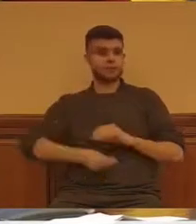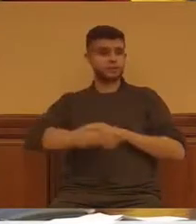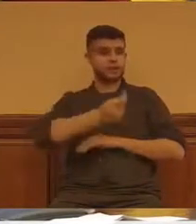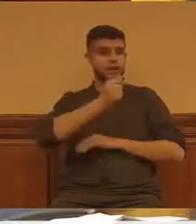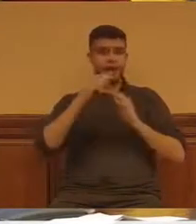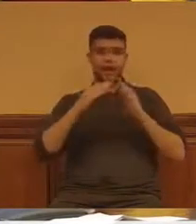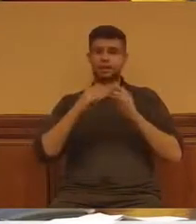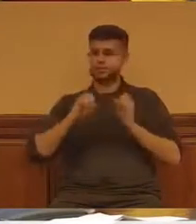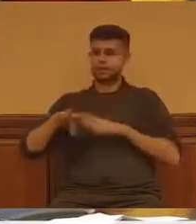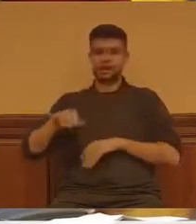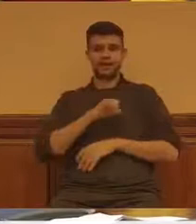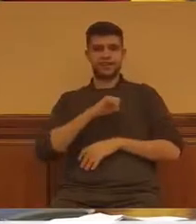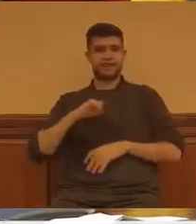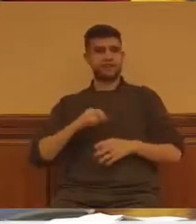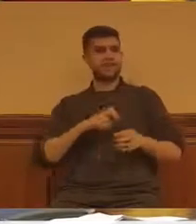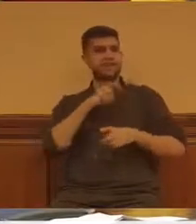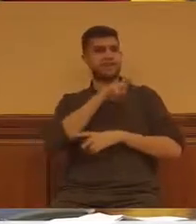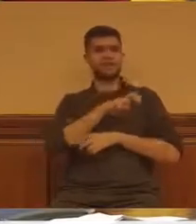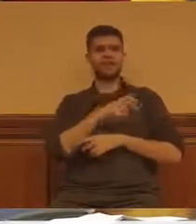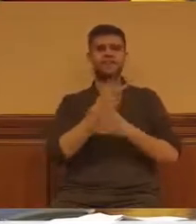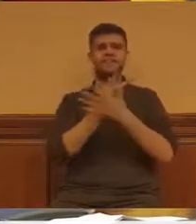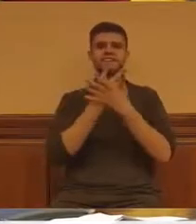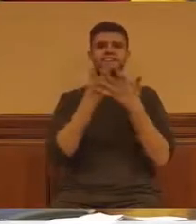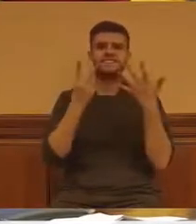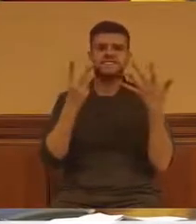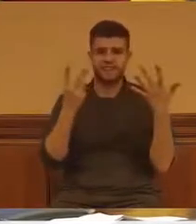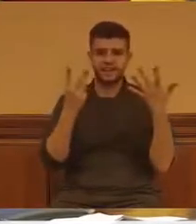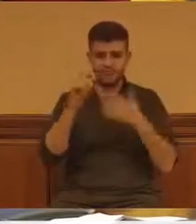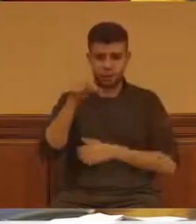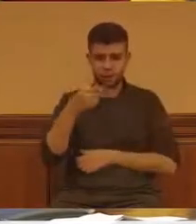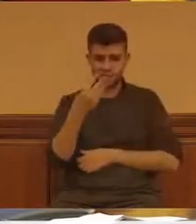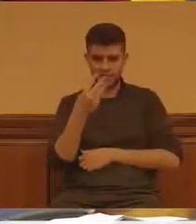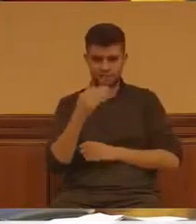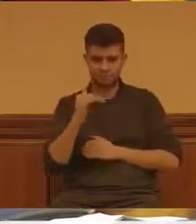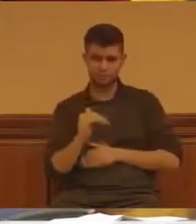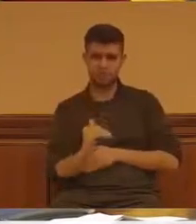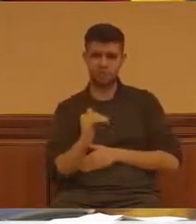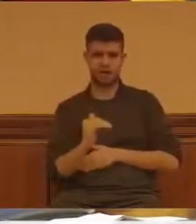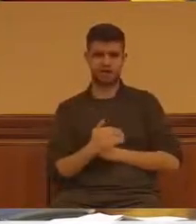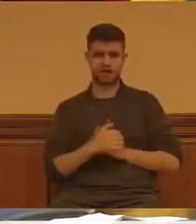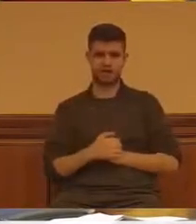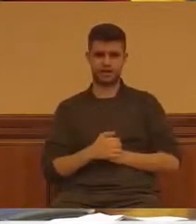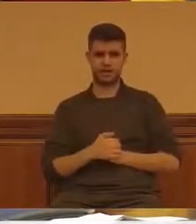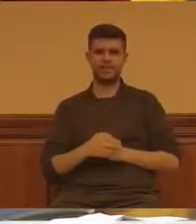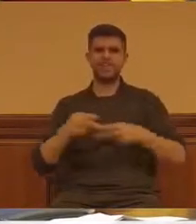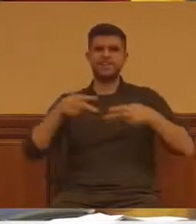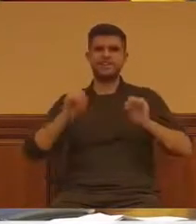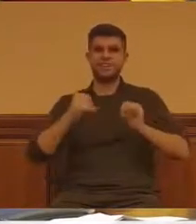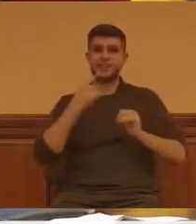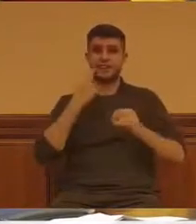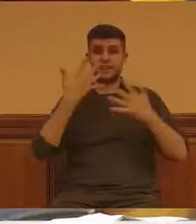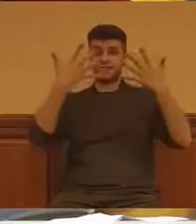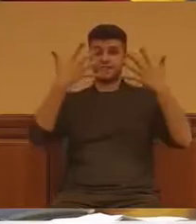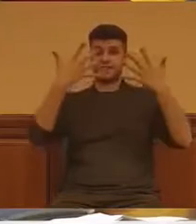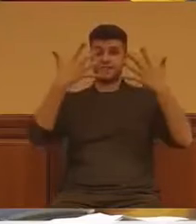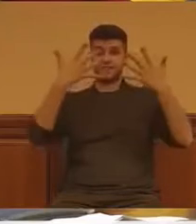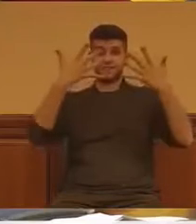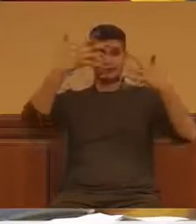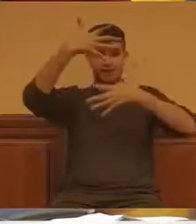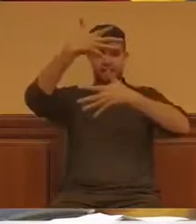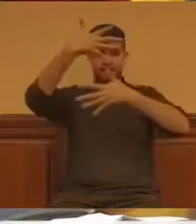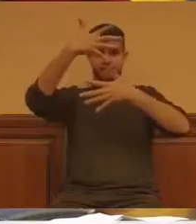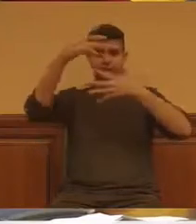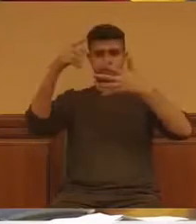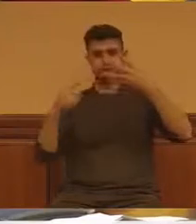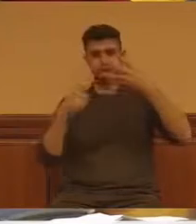dos de cada diez jóvenes de nuestro país puede emanciparse antes de los 30 años. Y los precios